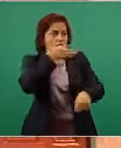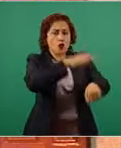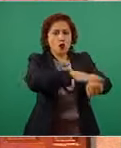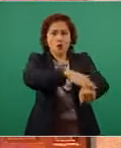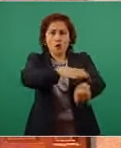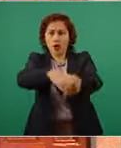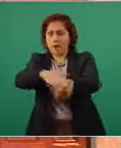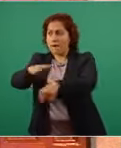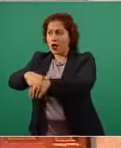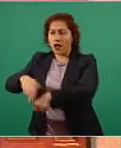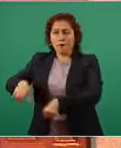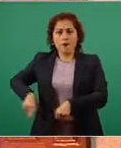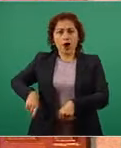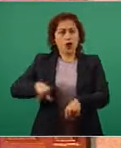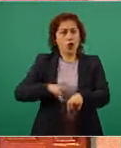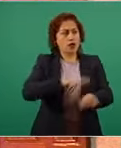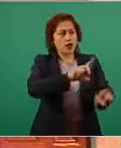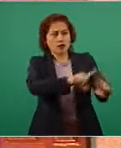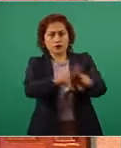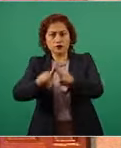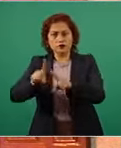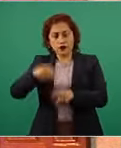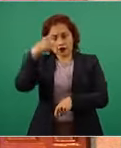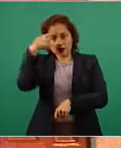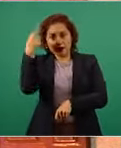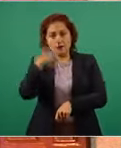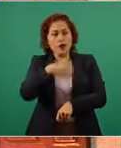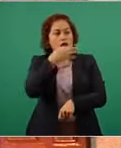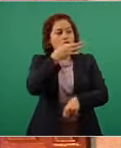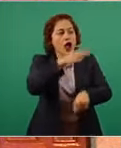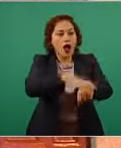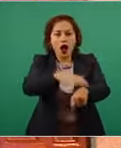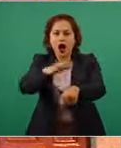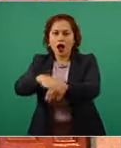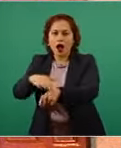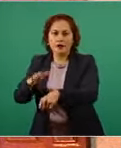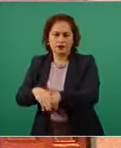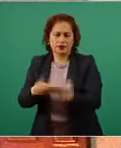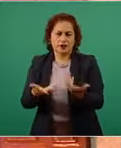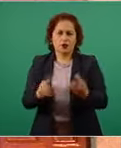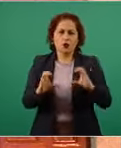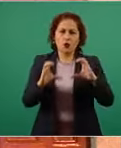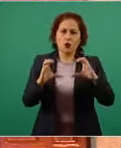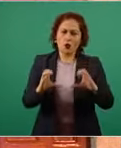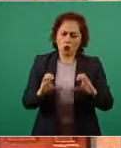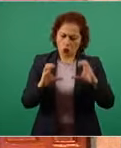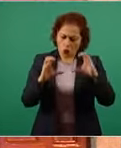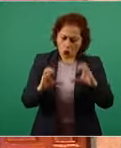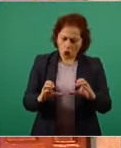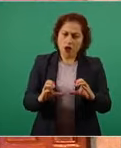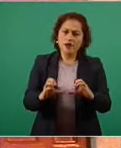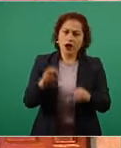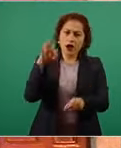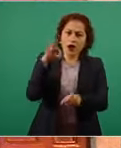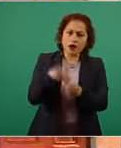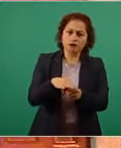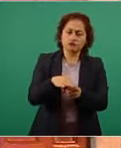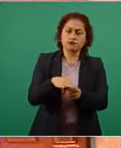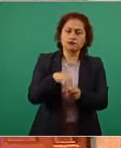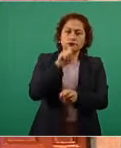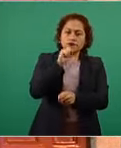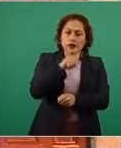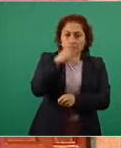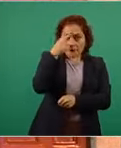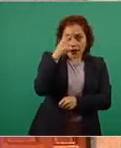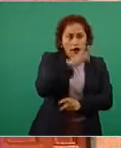que se abstengan de manipular el voto y garanticen con equidad la libre decisión de los